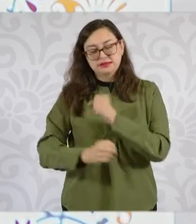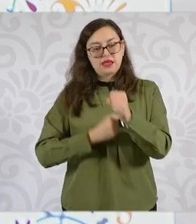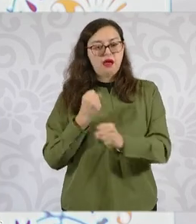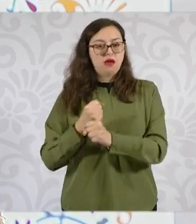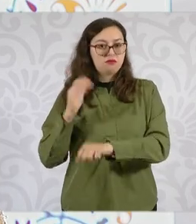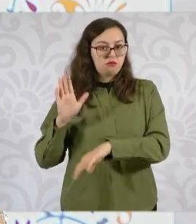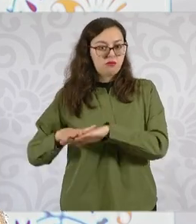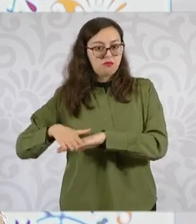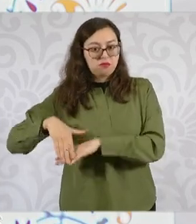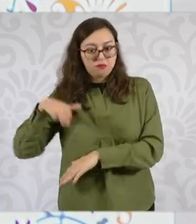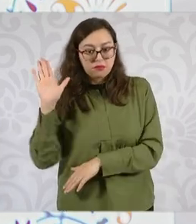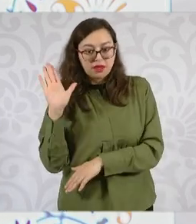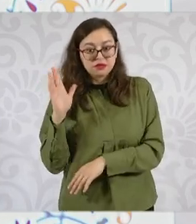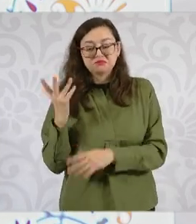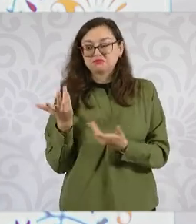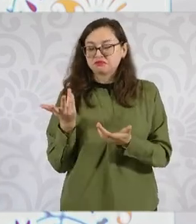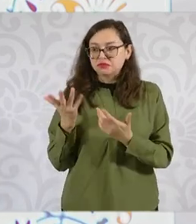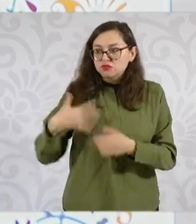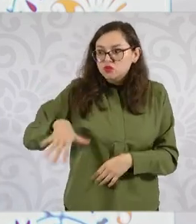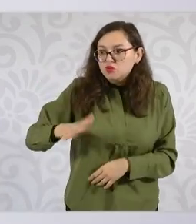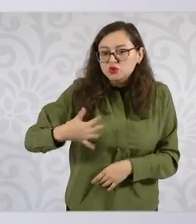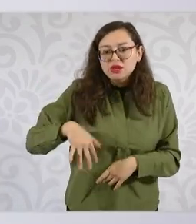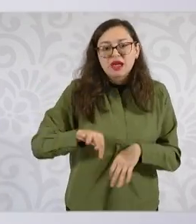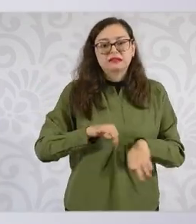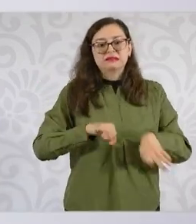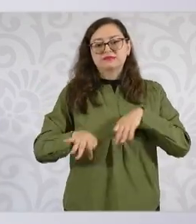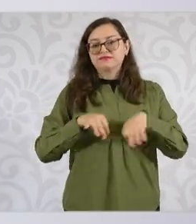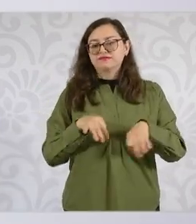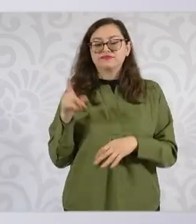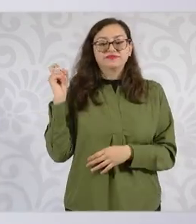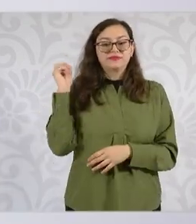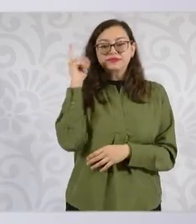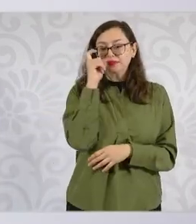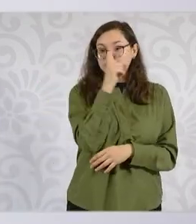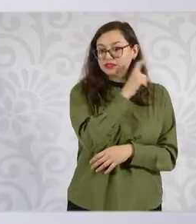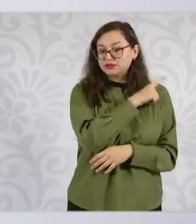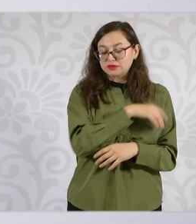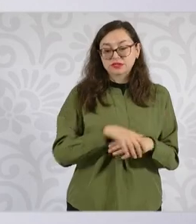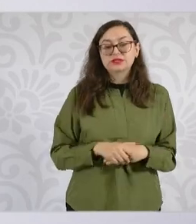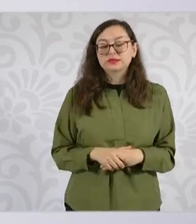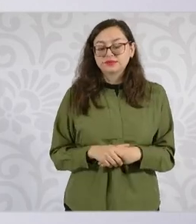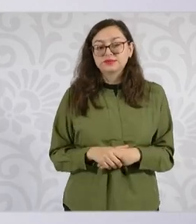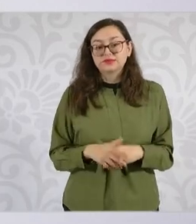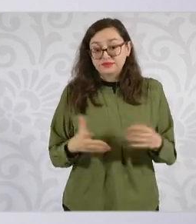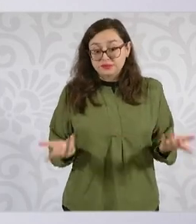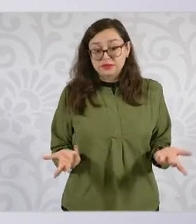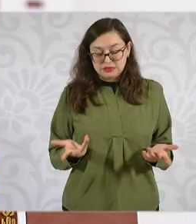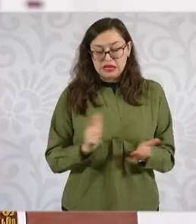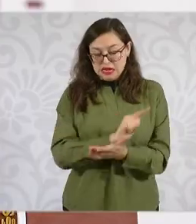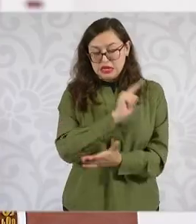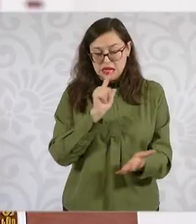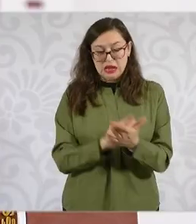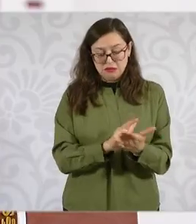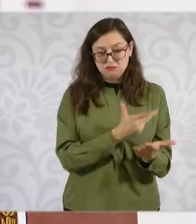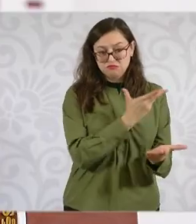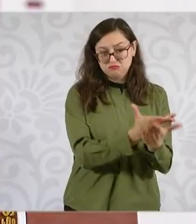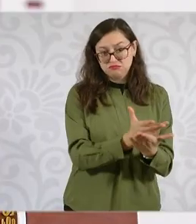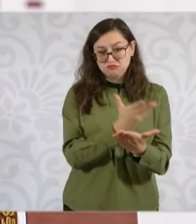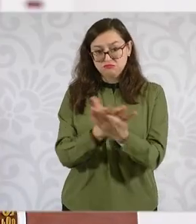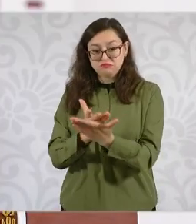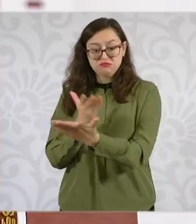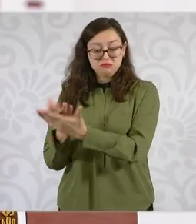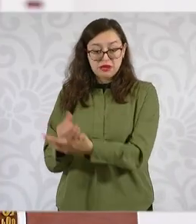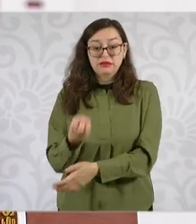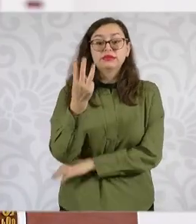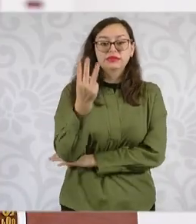tanto acceso al empleo. En los tres casos tenemos las propuestas y le voy a pedir a Marat que venga para